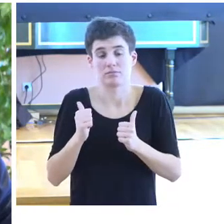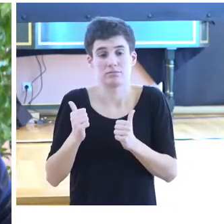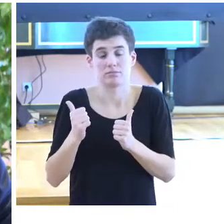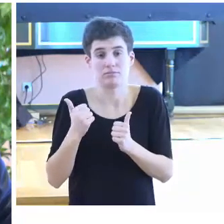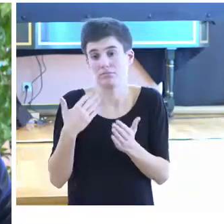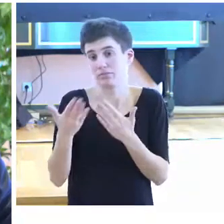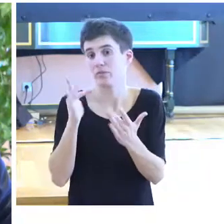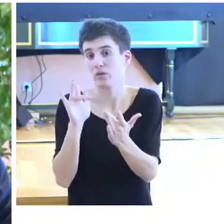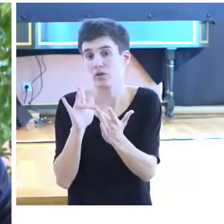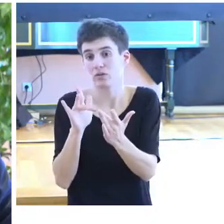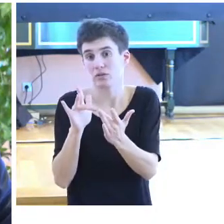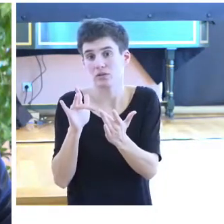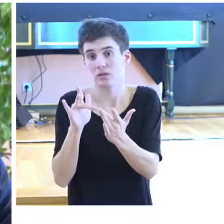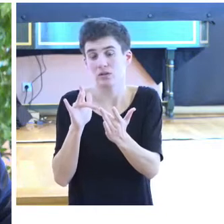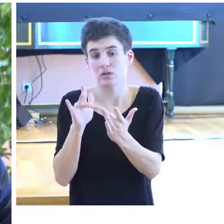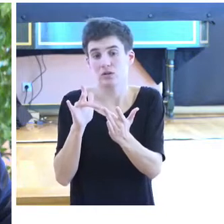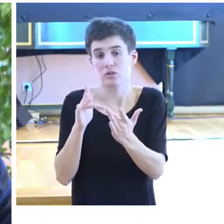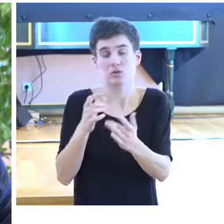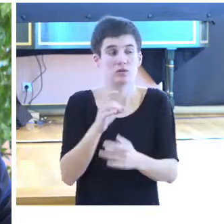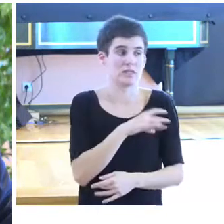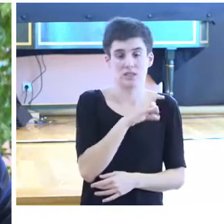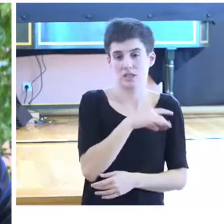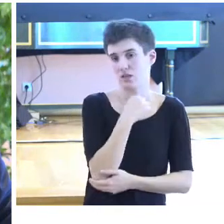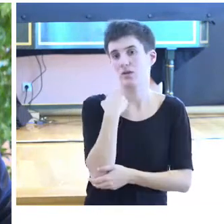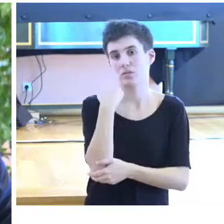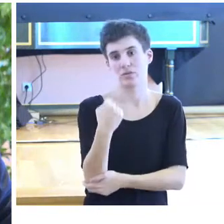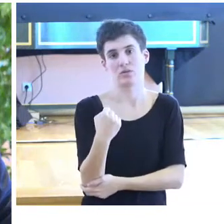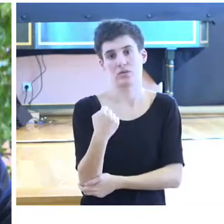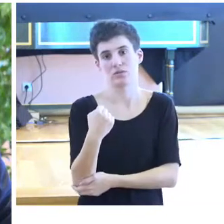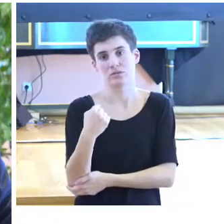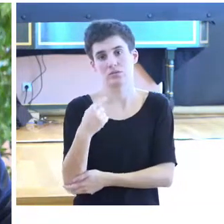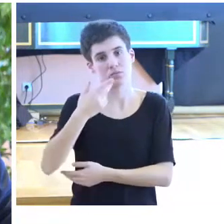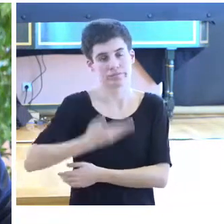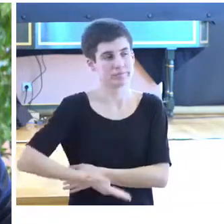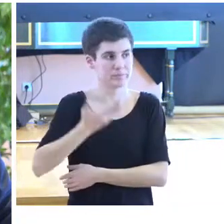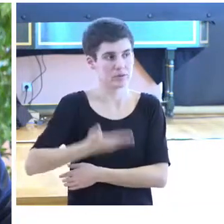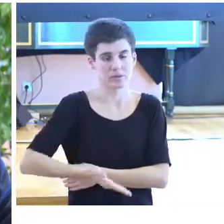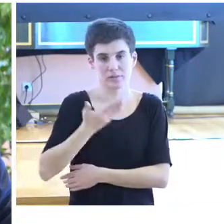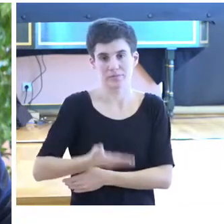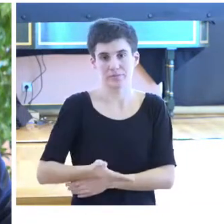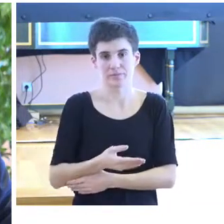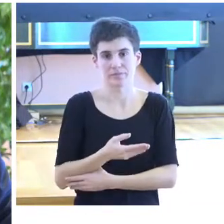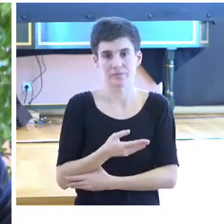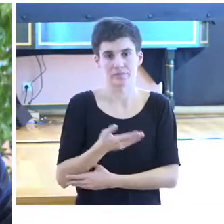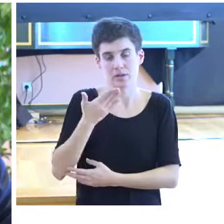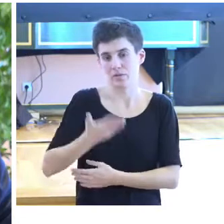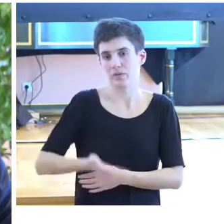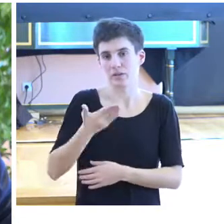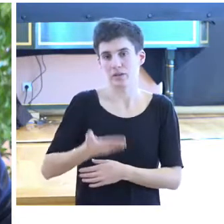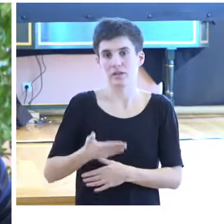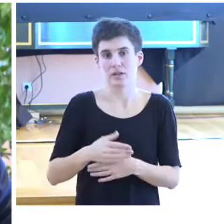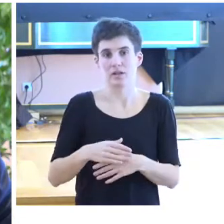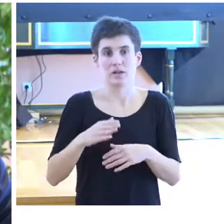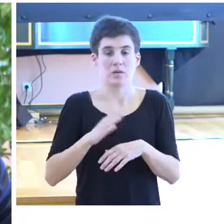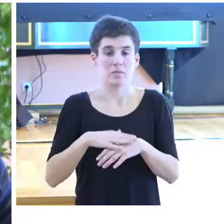el apoyo de los sindicatos, que es súper importante para poder llegar a